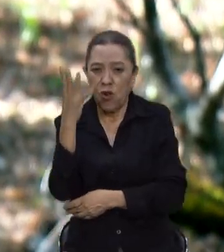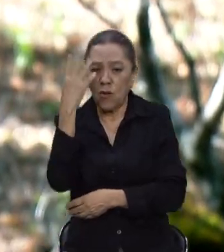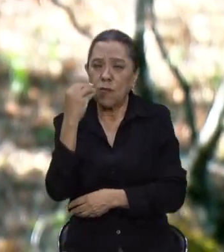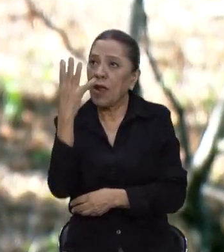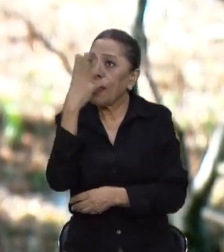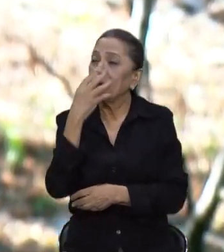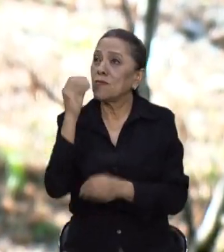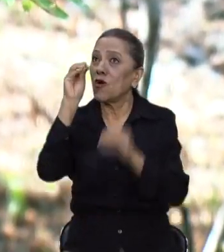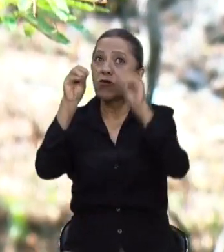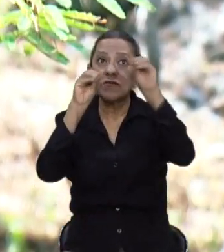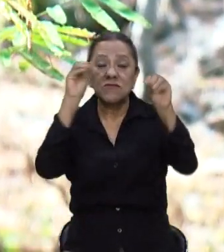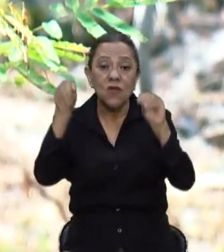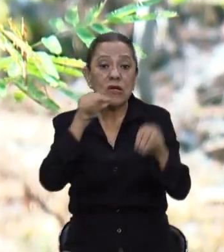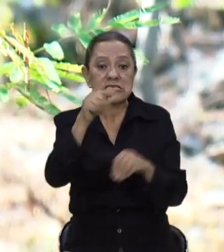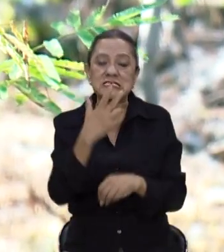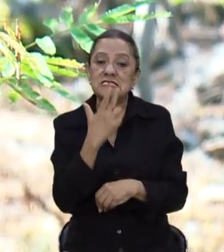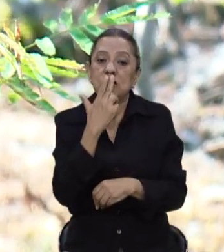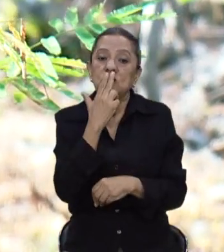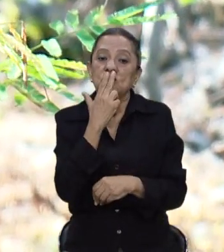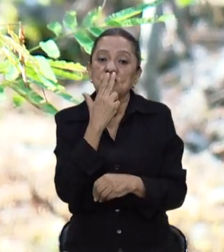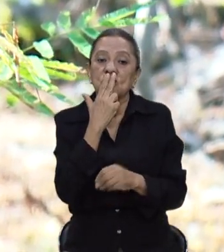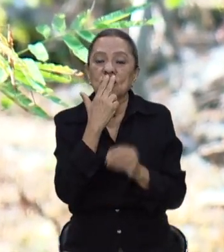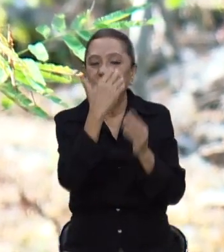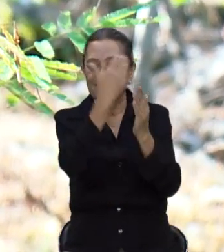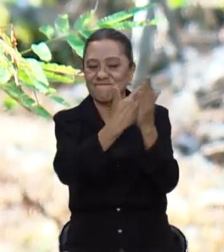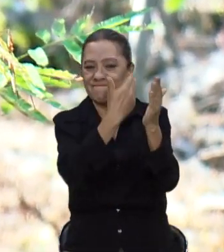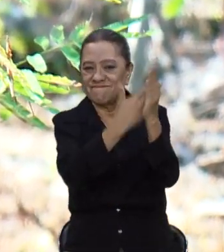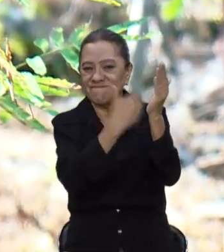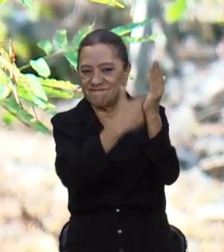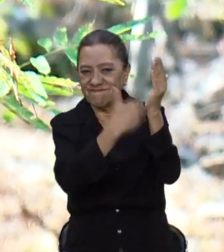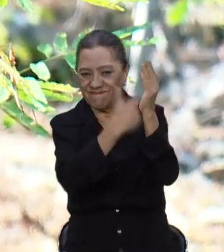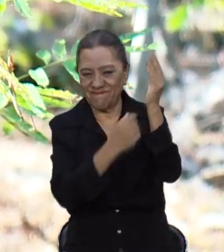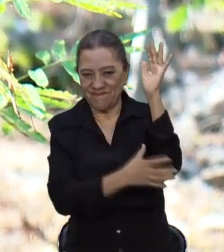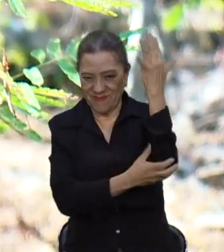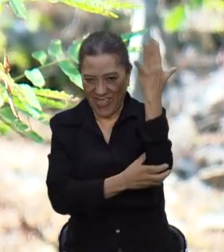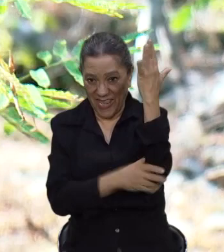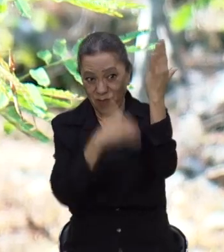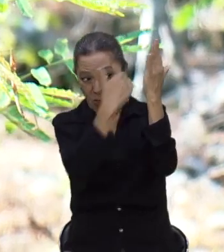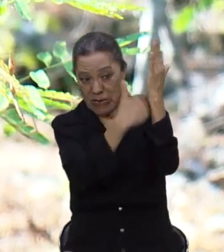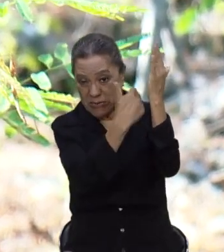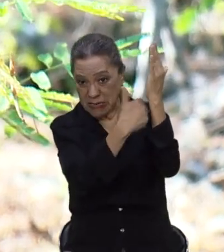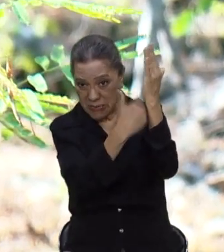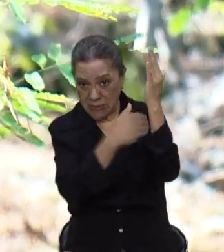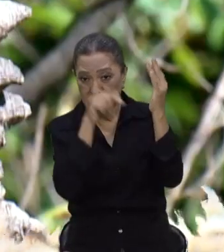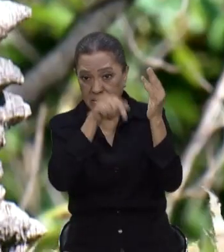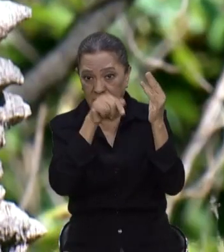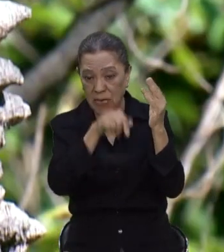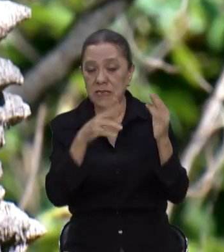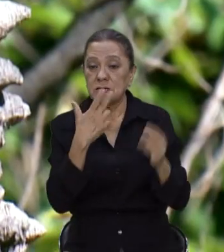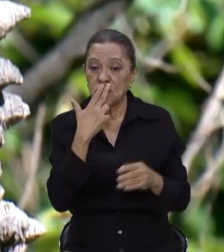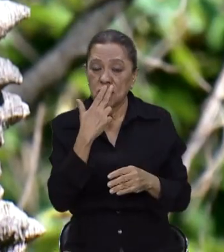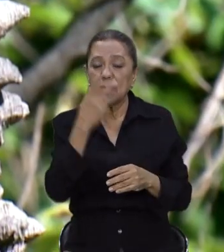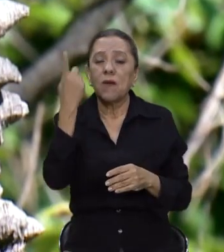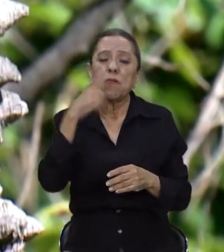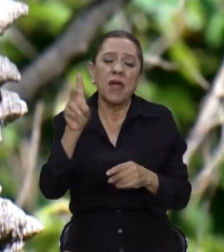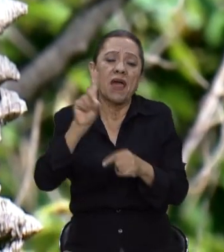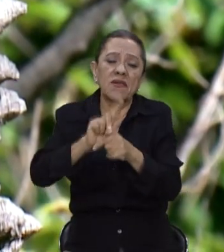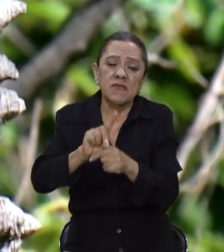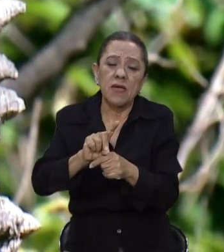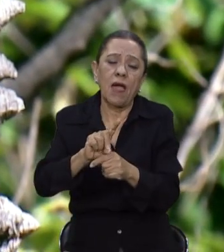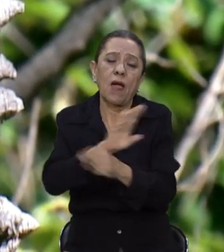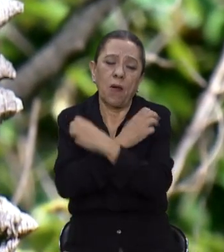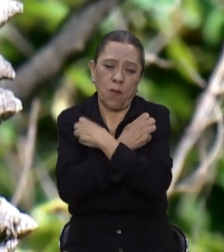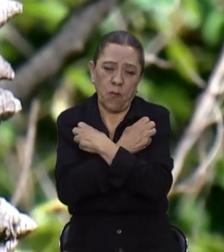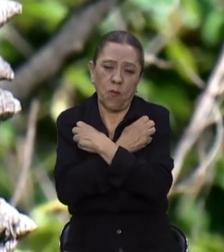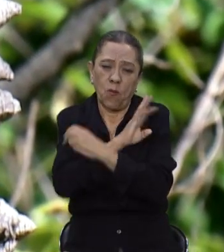copal, que lo utilizan la resina para la cuestión de las festividades de Día de Muertos. También